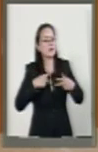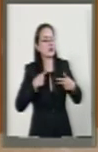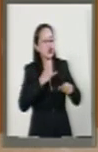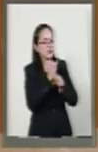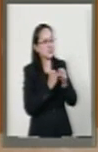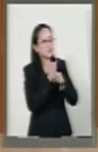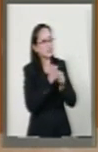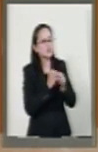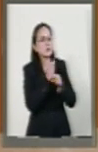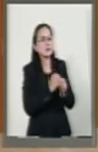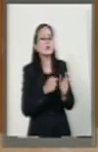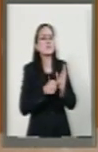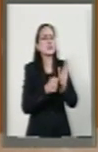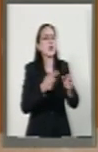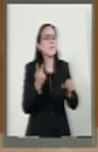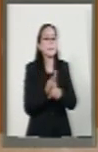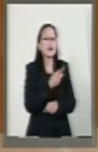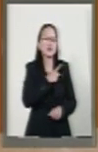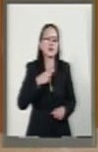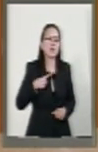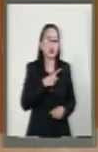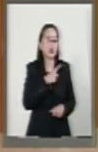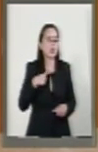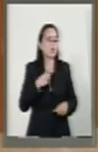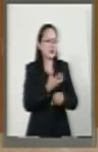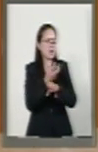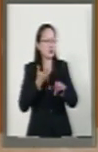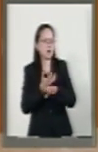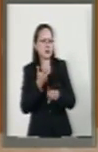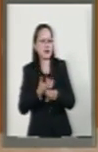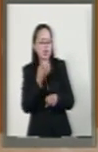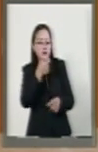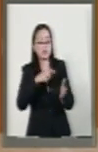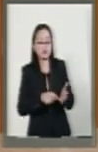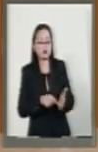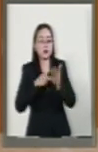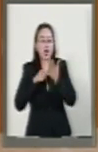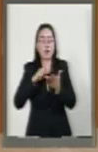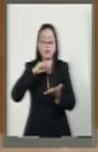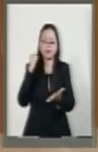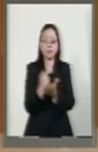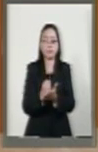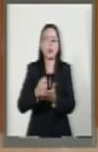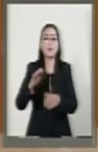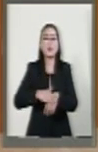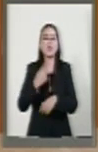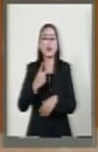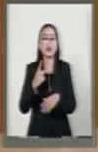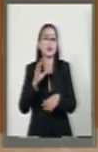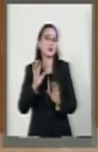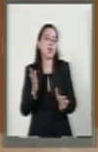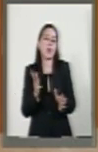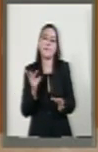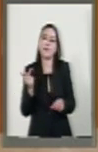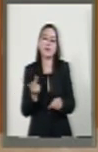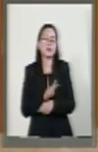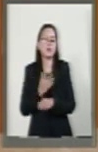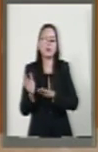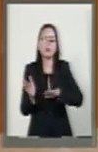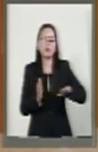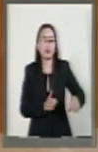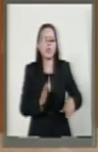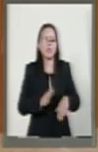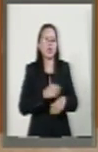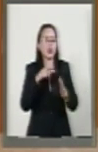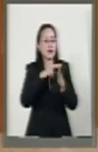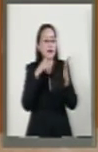públicos lo que está sucediendo con la deuda, serán simple y sencillamente avalados porque ya pasaron aparentemente por